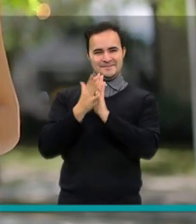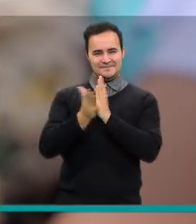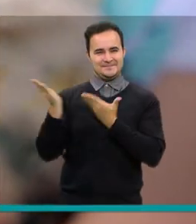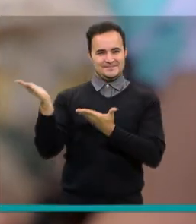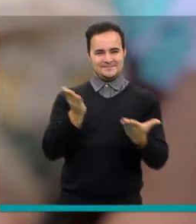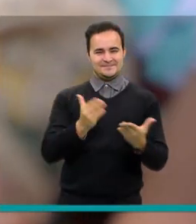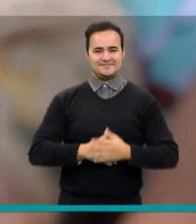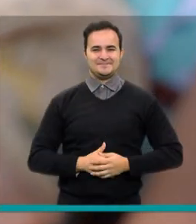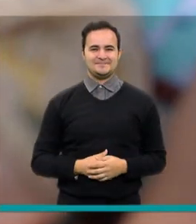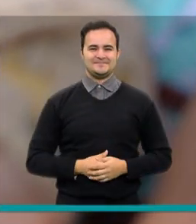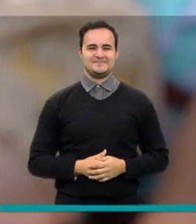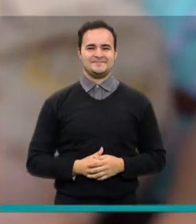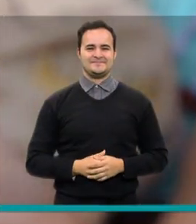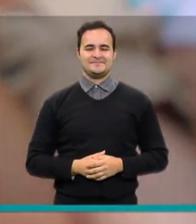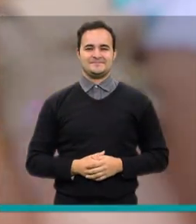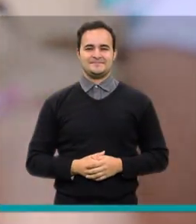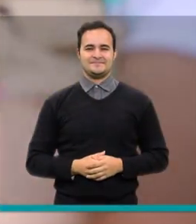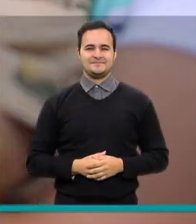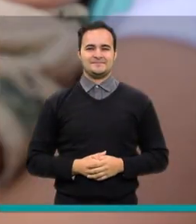experiencia.